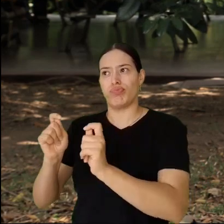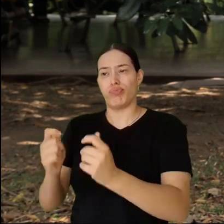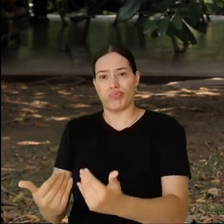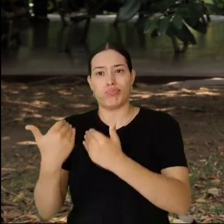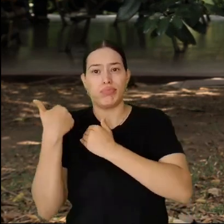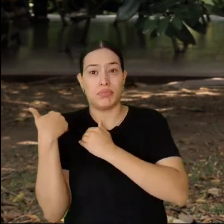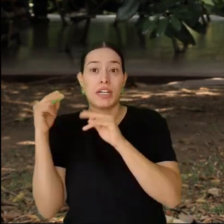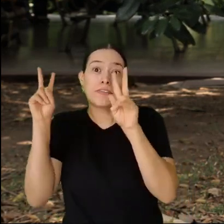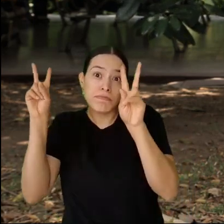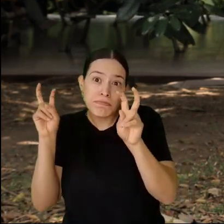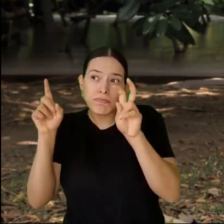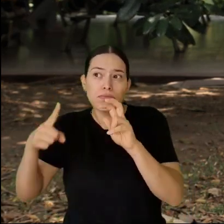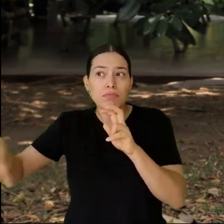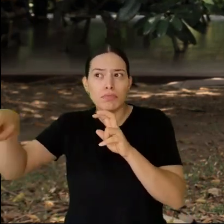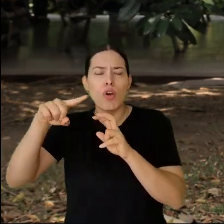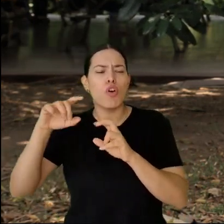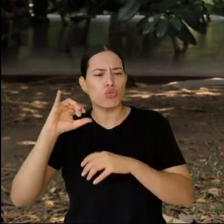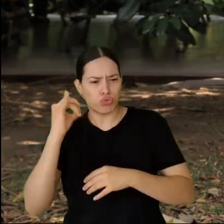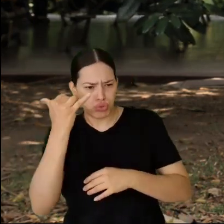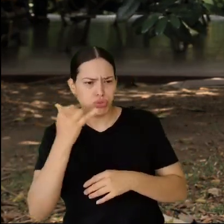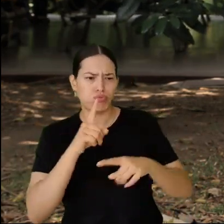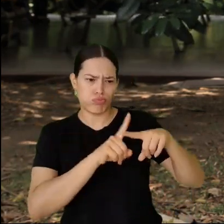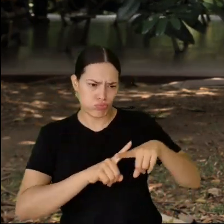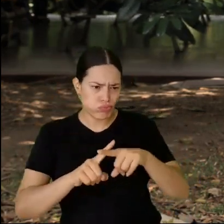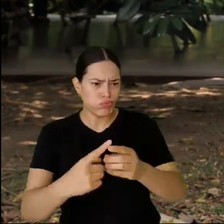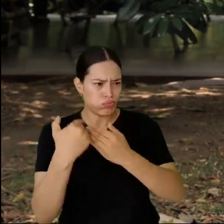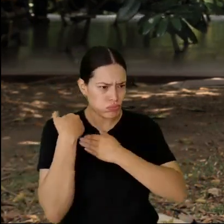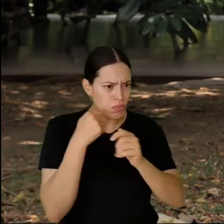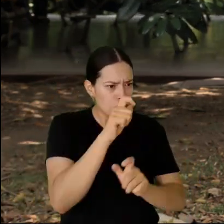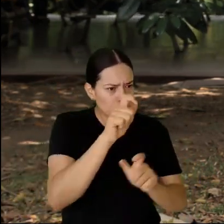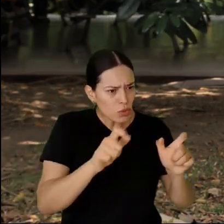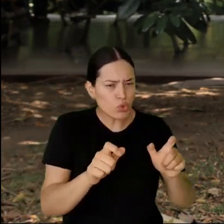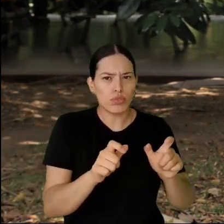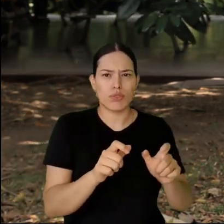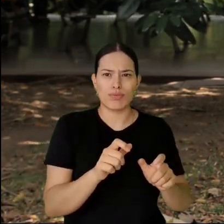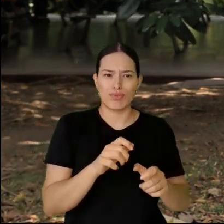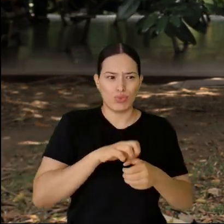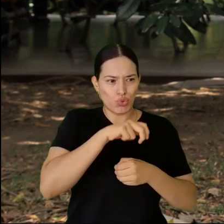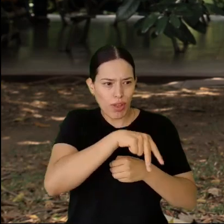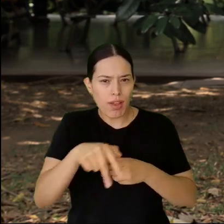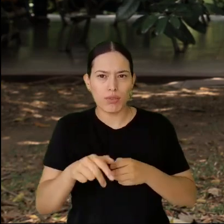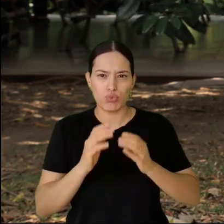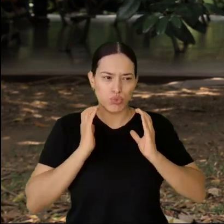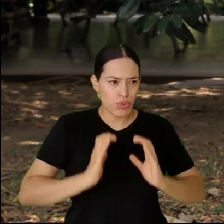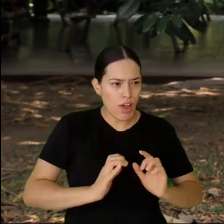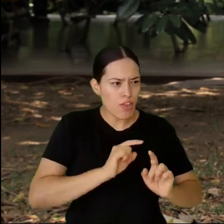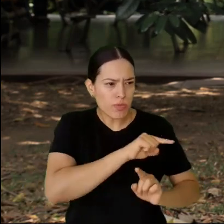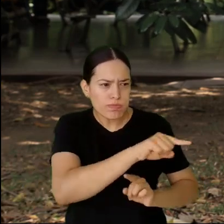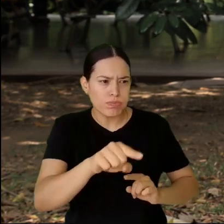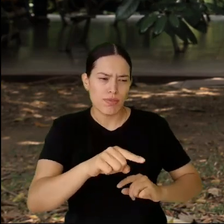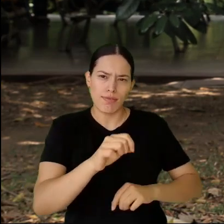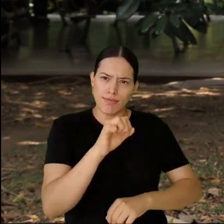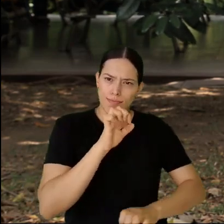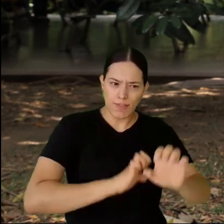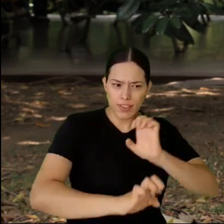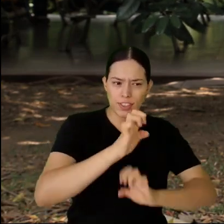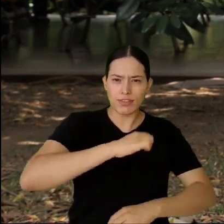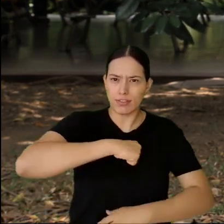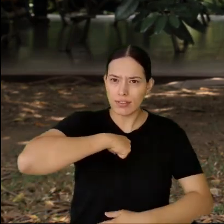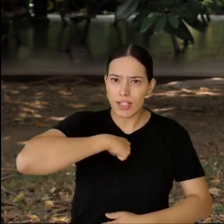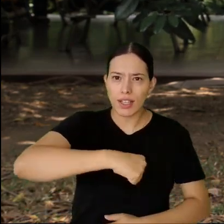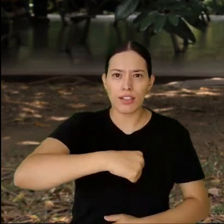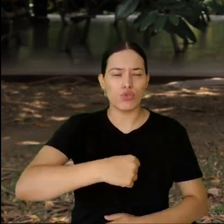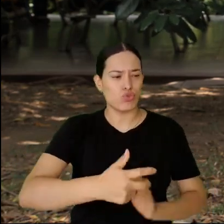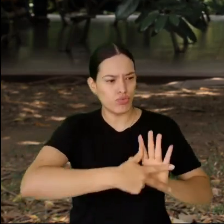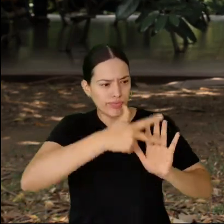ni en esa función que se dice que tiene de defensa de los ciudadanos, de sus derechos, de defensa de la constitución, porque